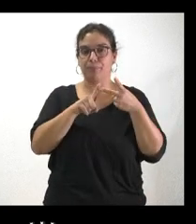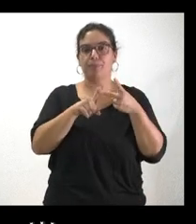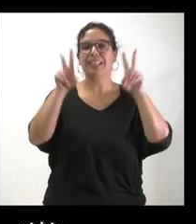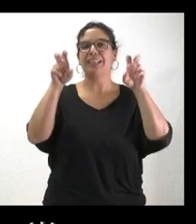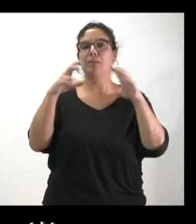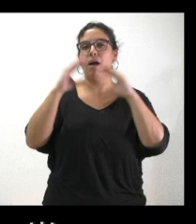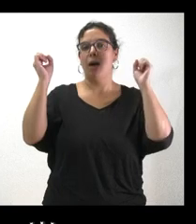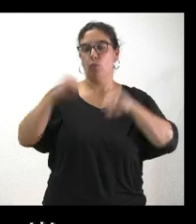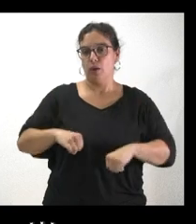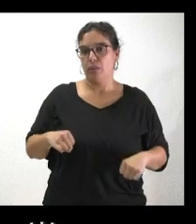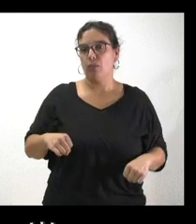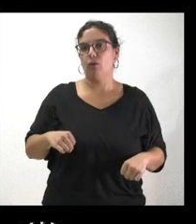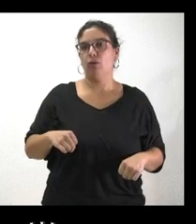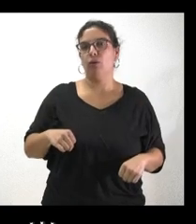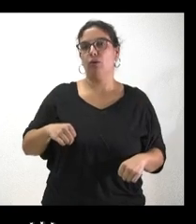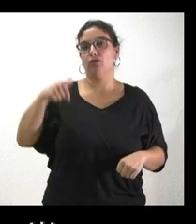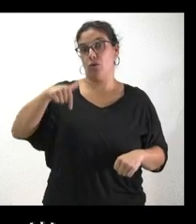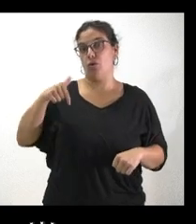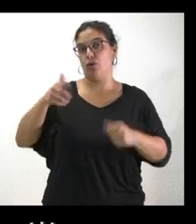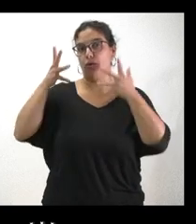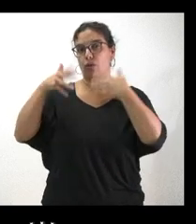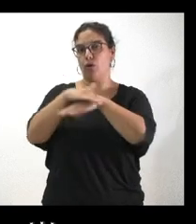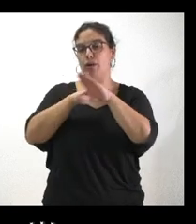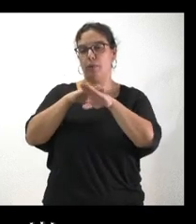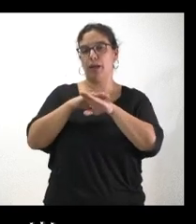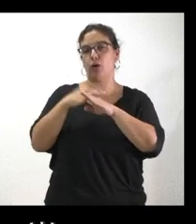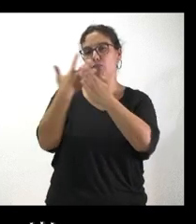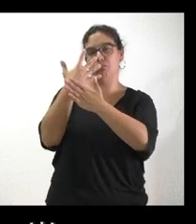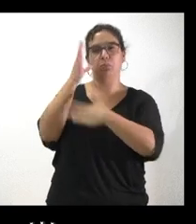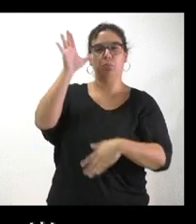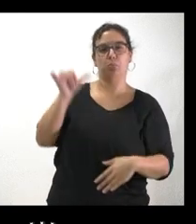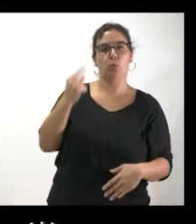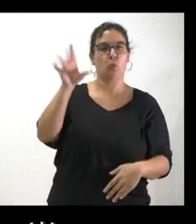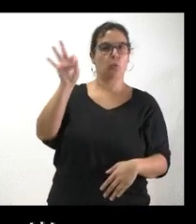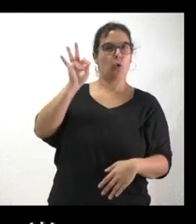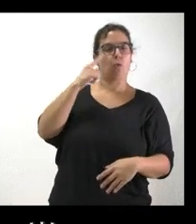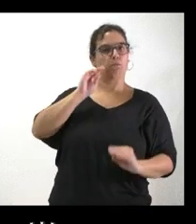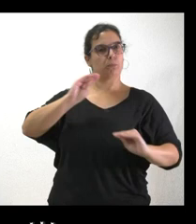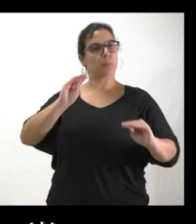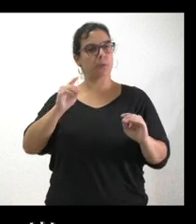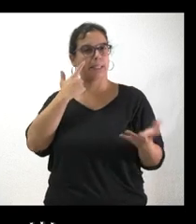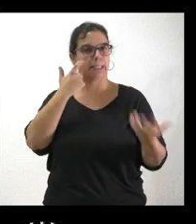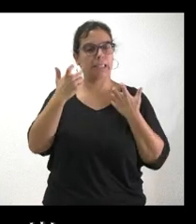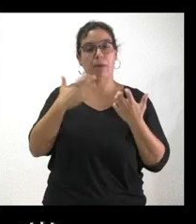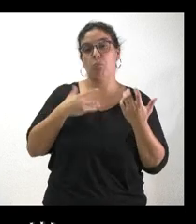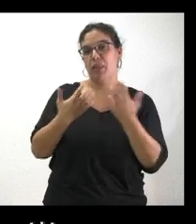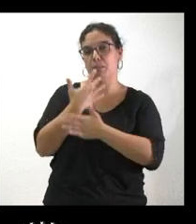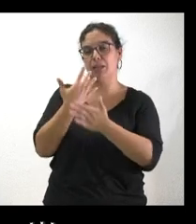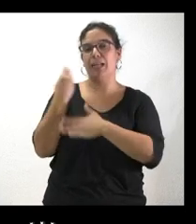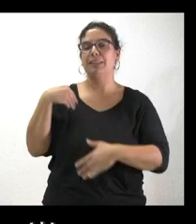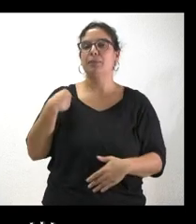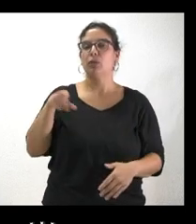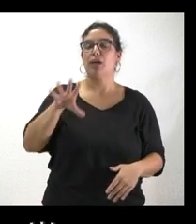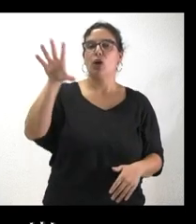acuerdos adoptados hoy, en la reunión de hoy, nos ha llamado la atención, no sé si nos pueden dar alguna explicación, en la adquisición de equipamiento